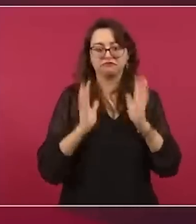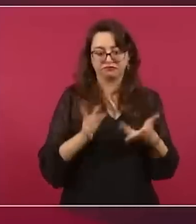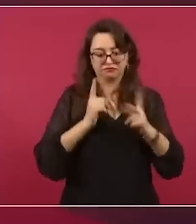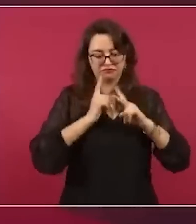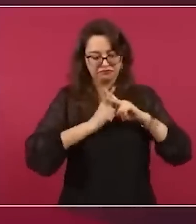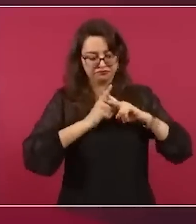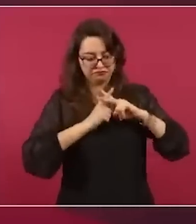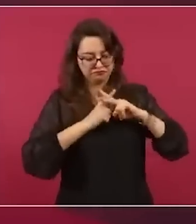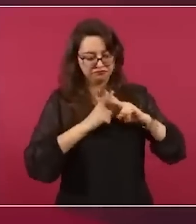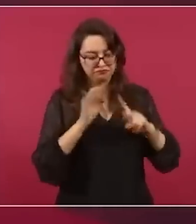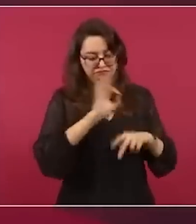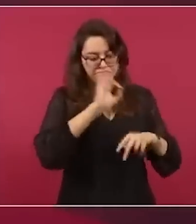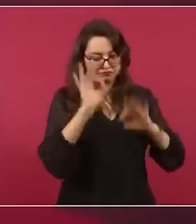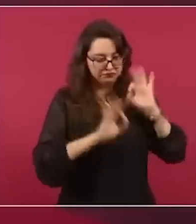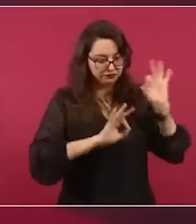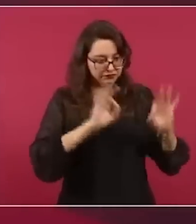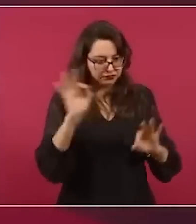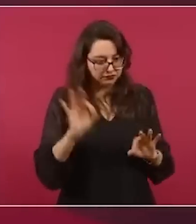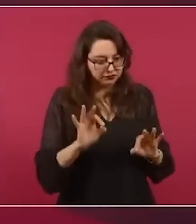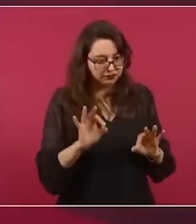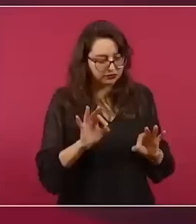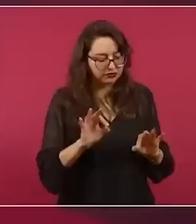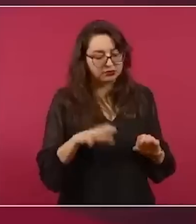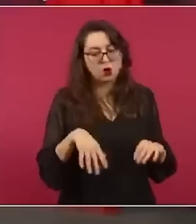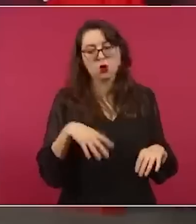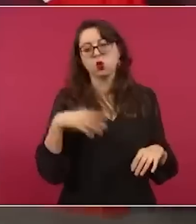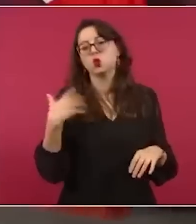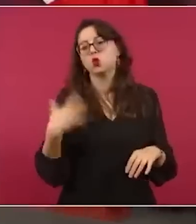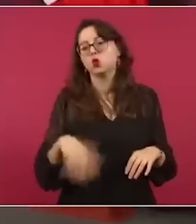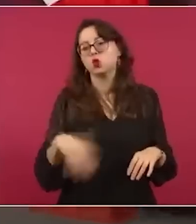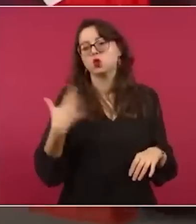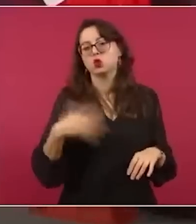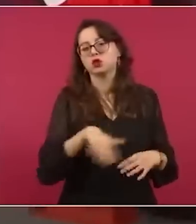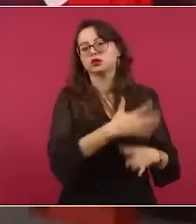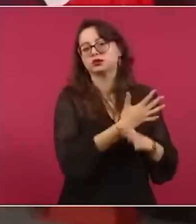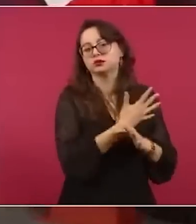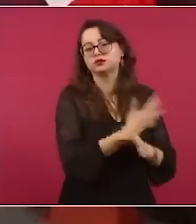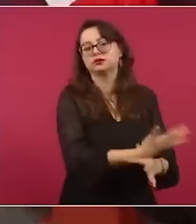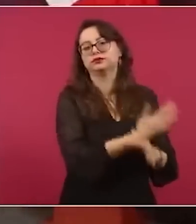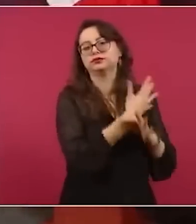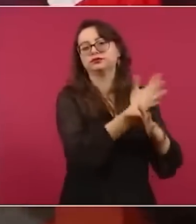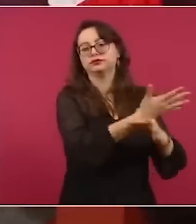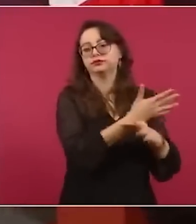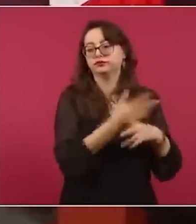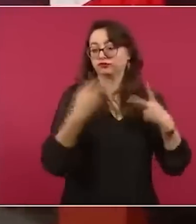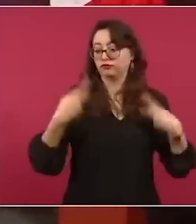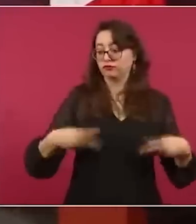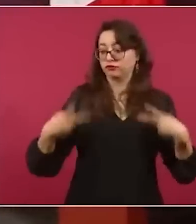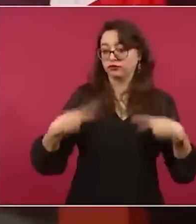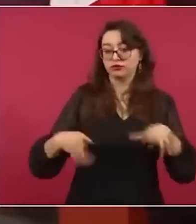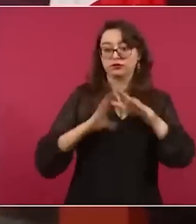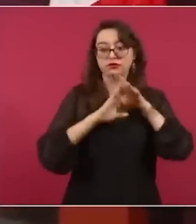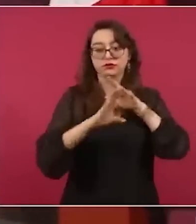sostiene que los migrantes introducen drogas a Estados Unidos.